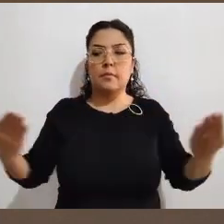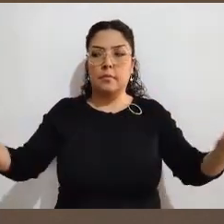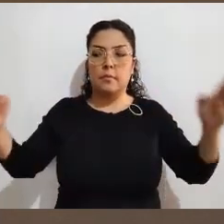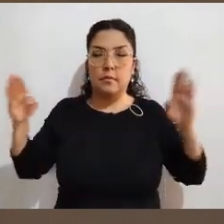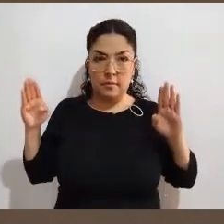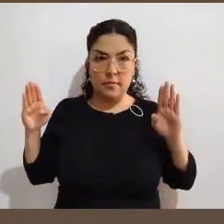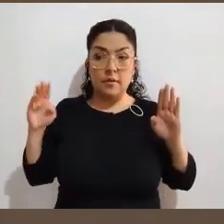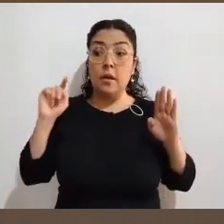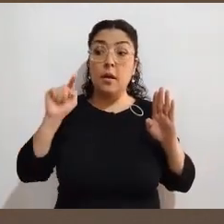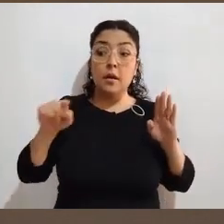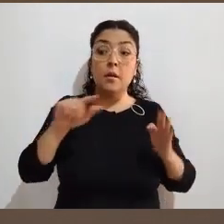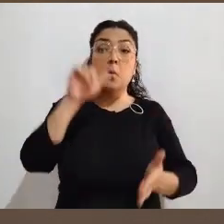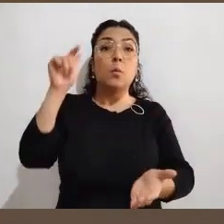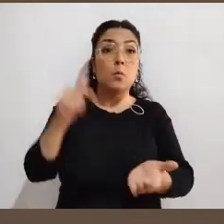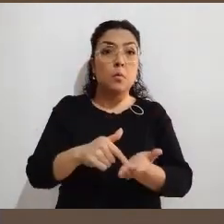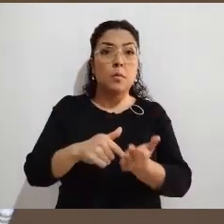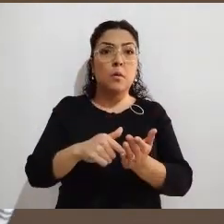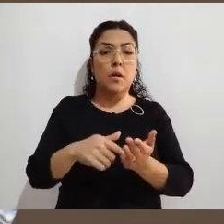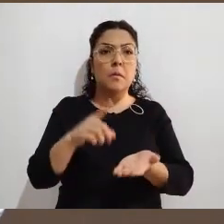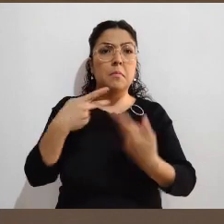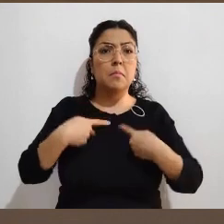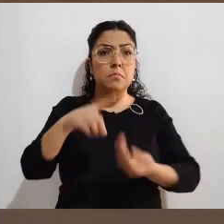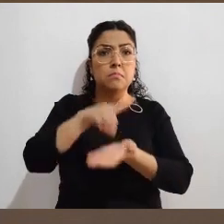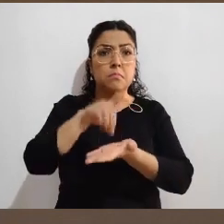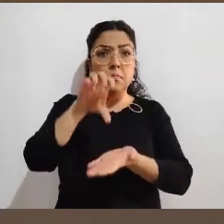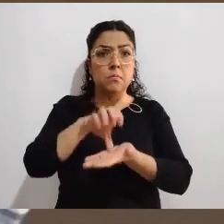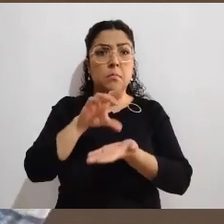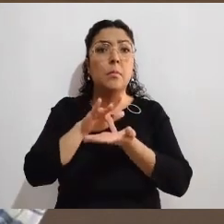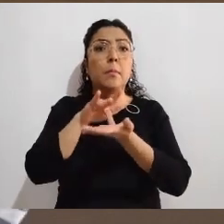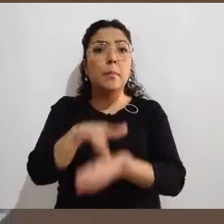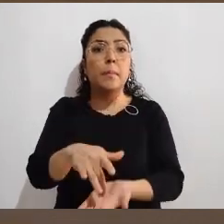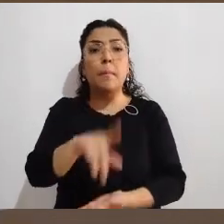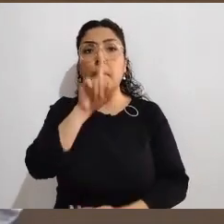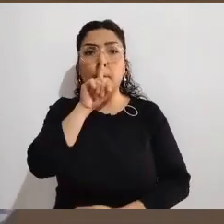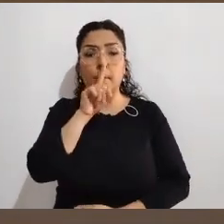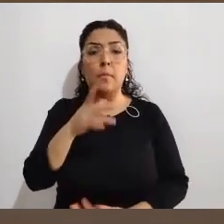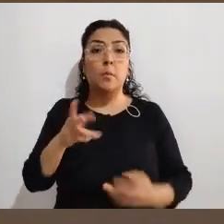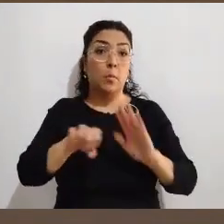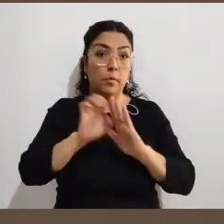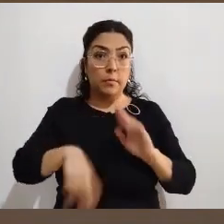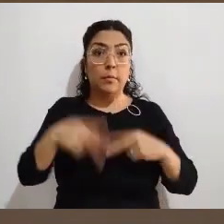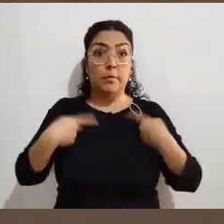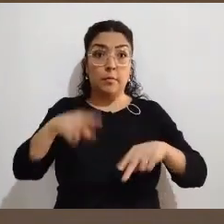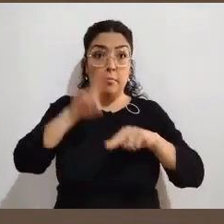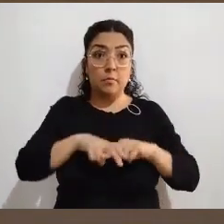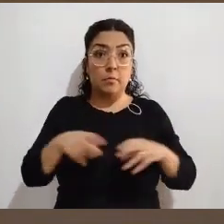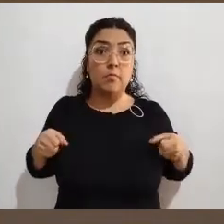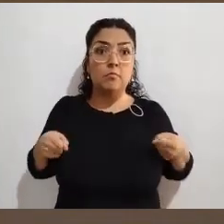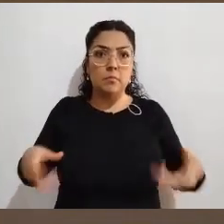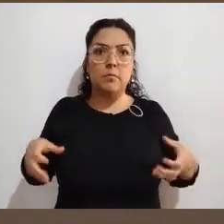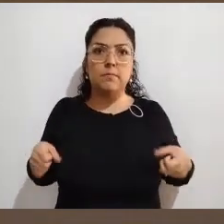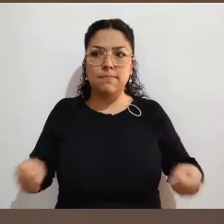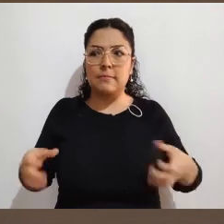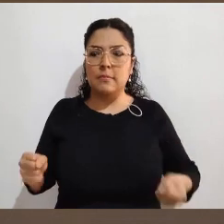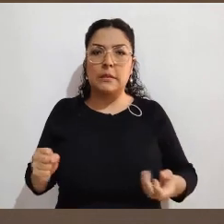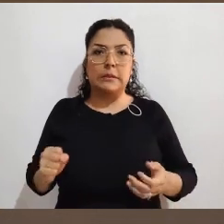había rampas para que las personas pudieran subir, las personas con discapacidad, entonces ahí entre dos, tres personas le ayudaban a subir, o